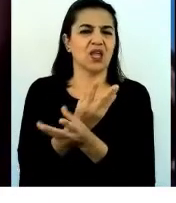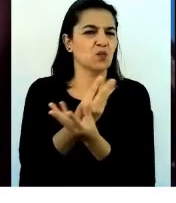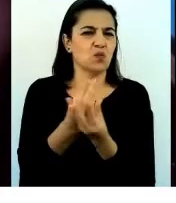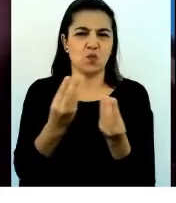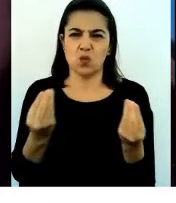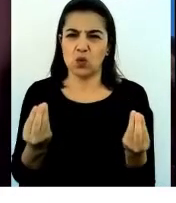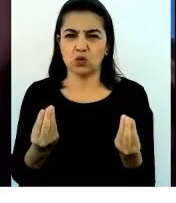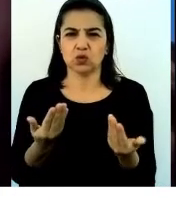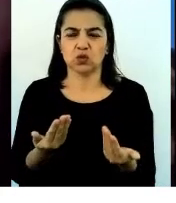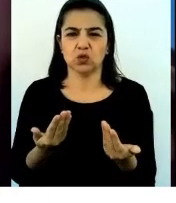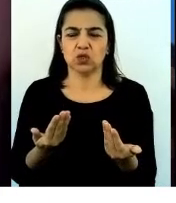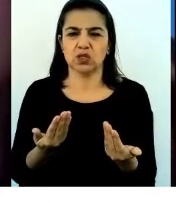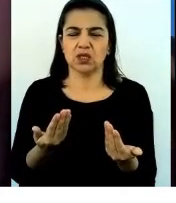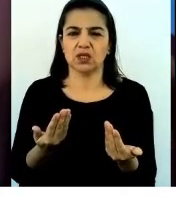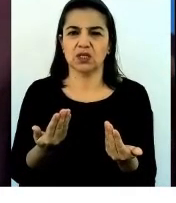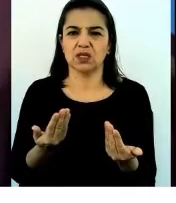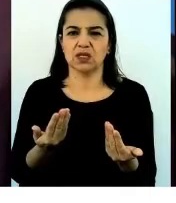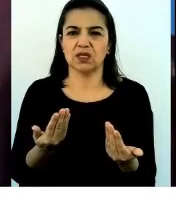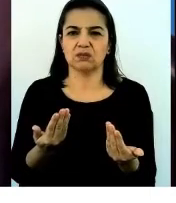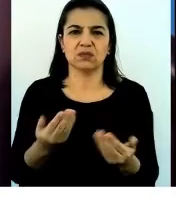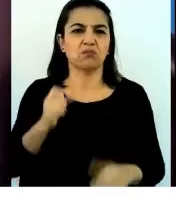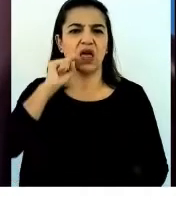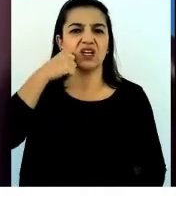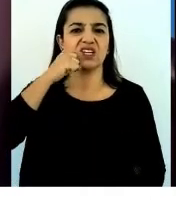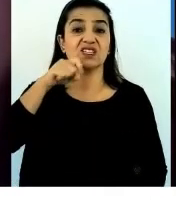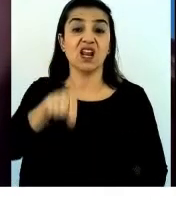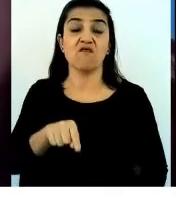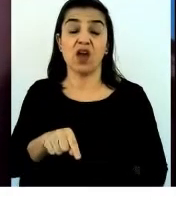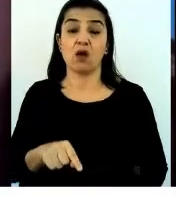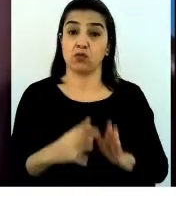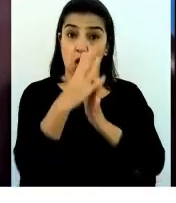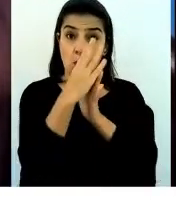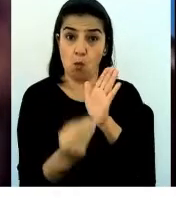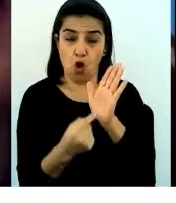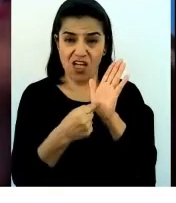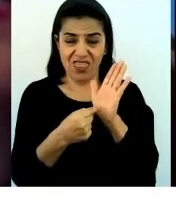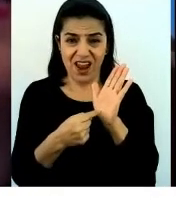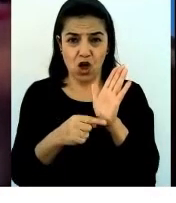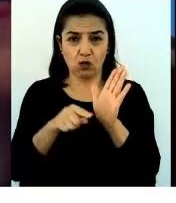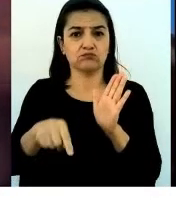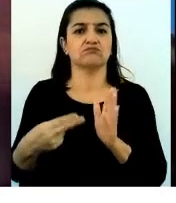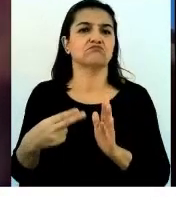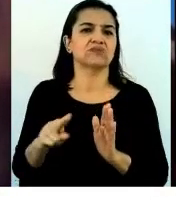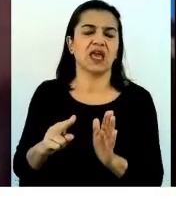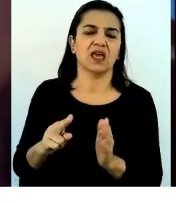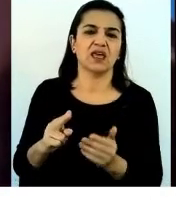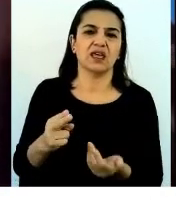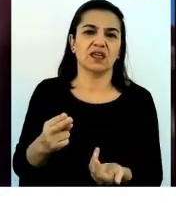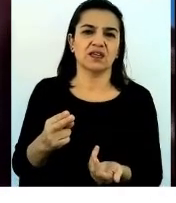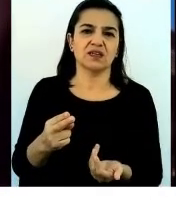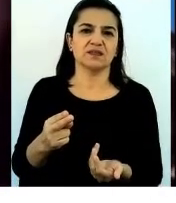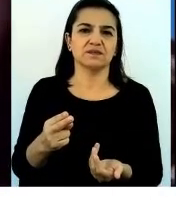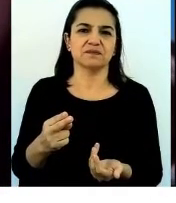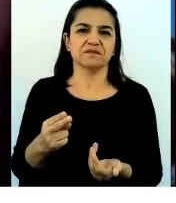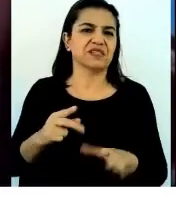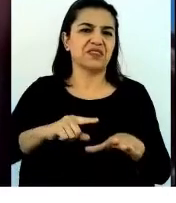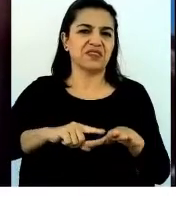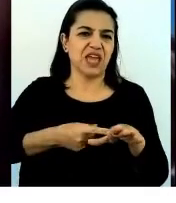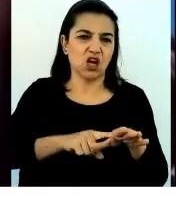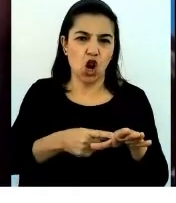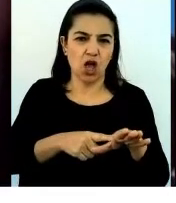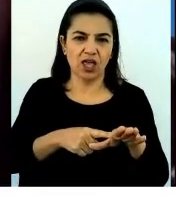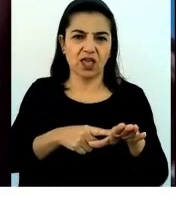lo que llamamos omics technologies, que sea biotechnology, que